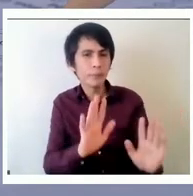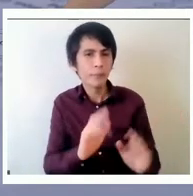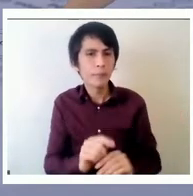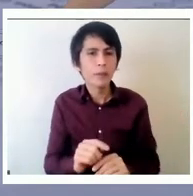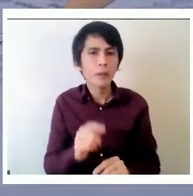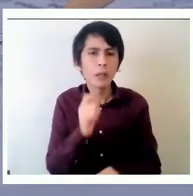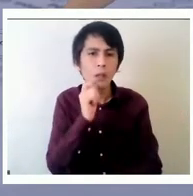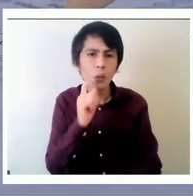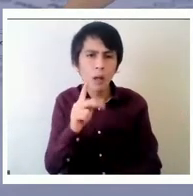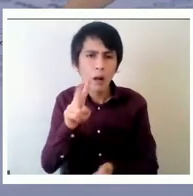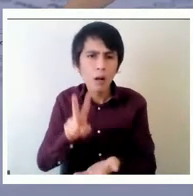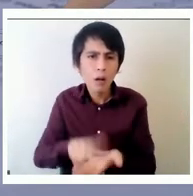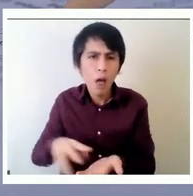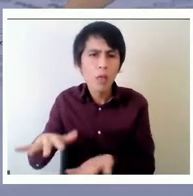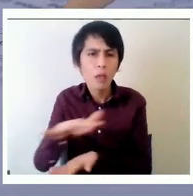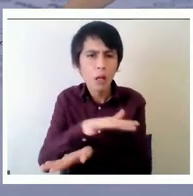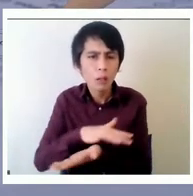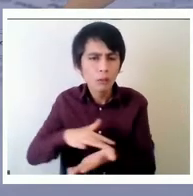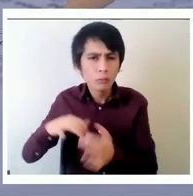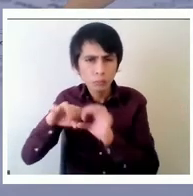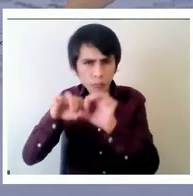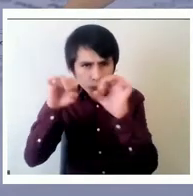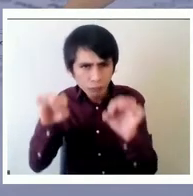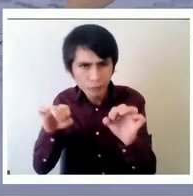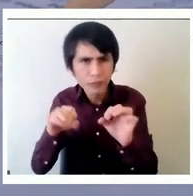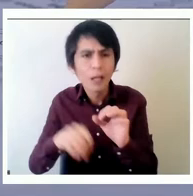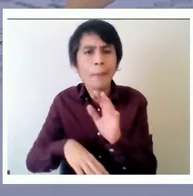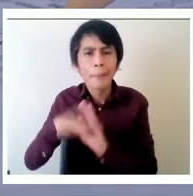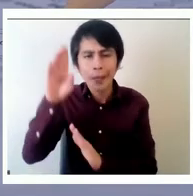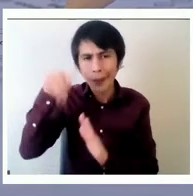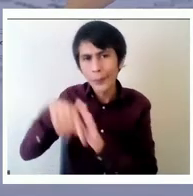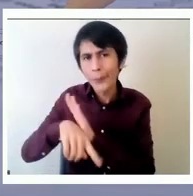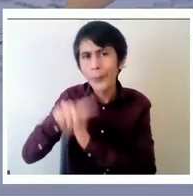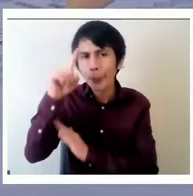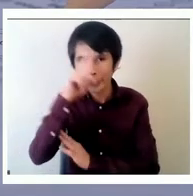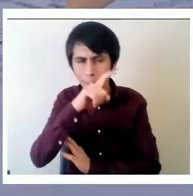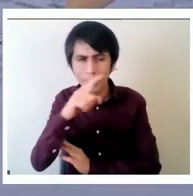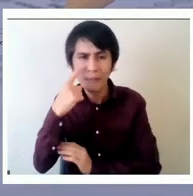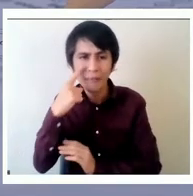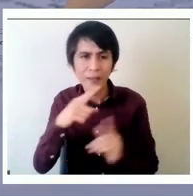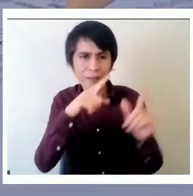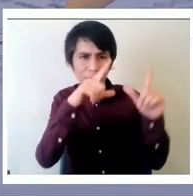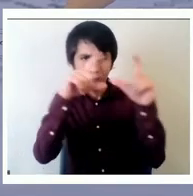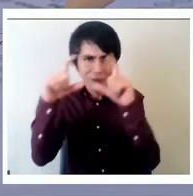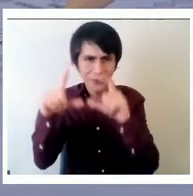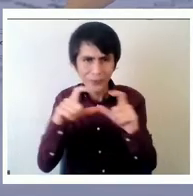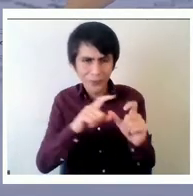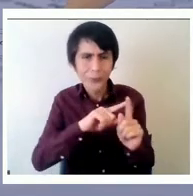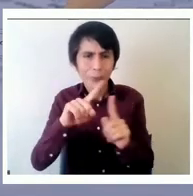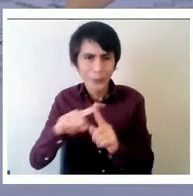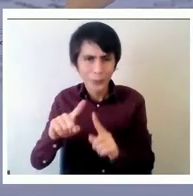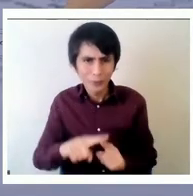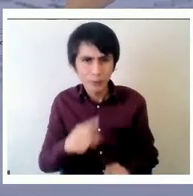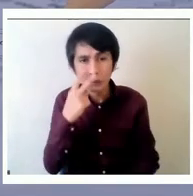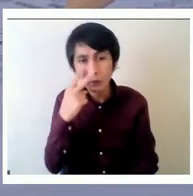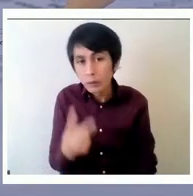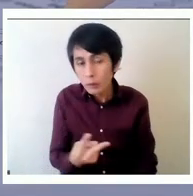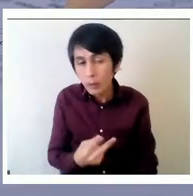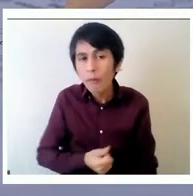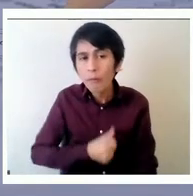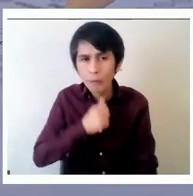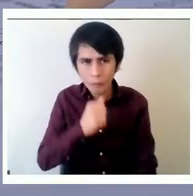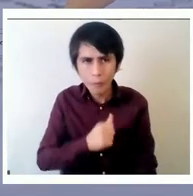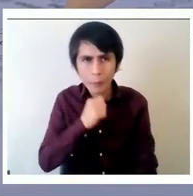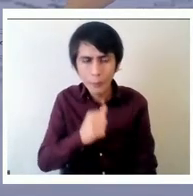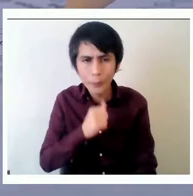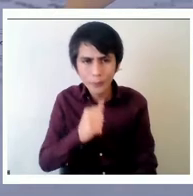la realidad de Escocia que es mucho más compleja aquí tenemos estas otras imágenes donde la pobreza es